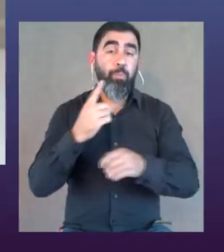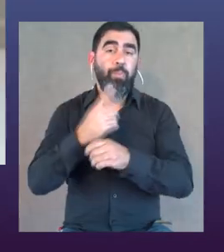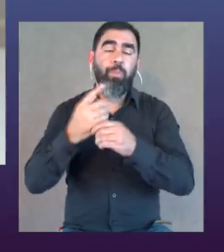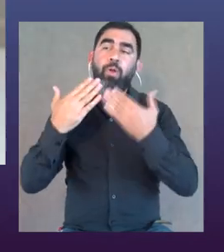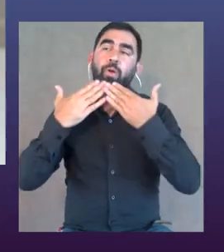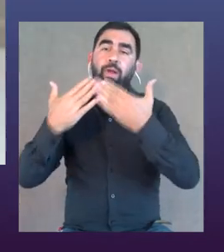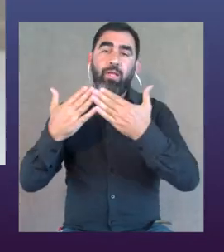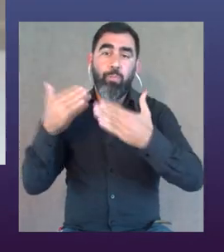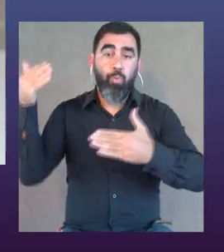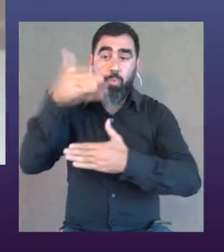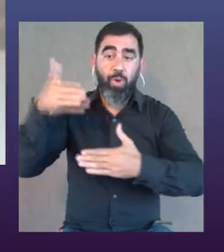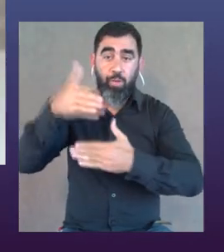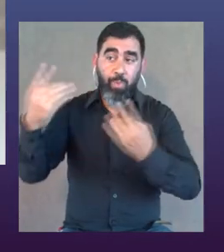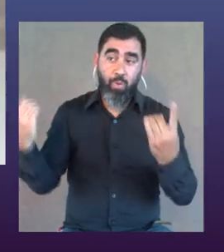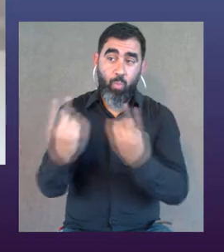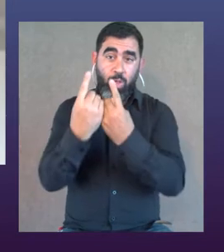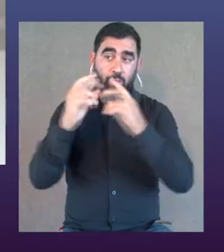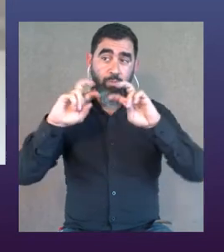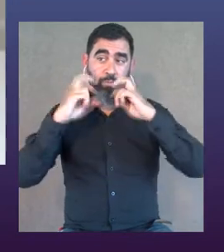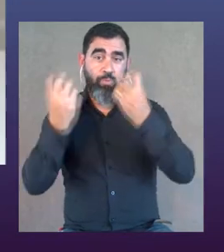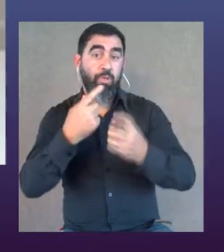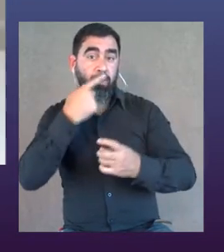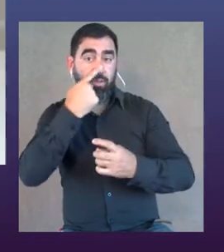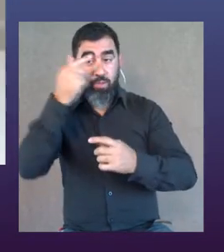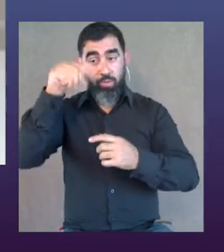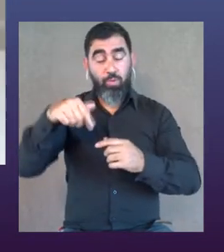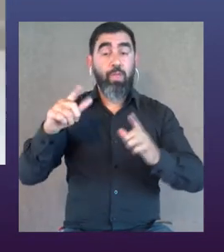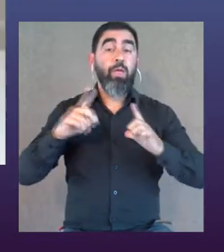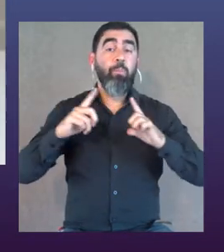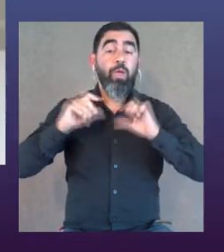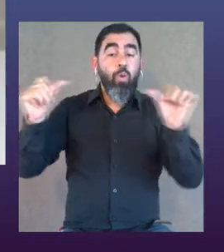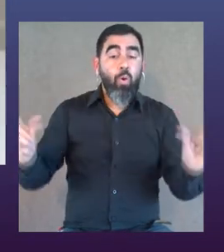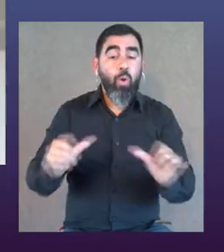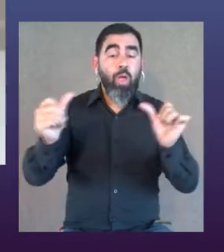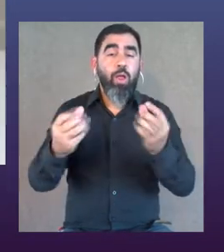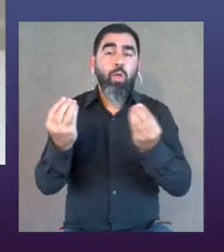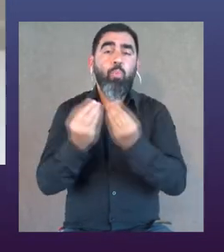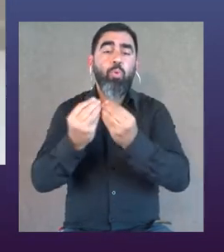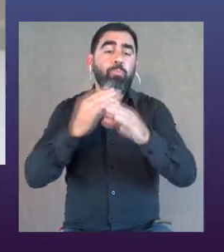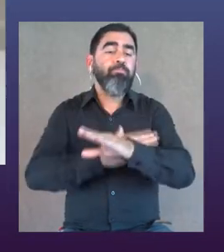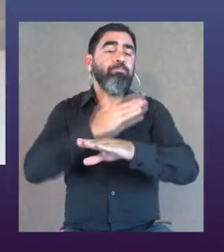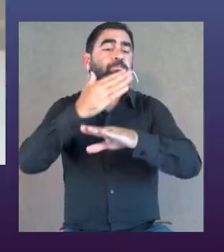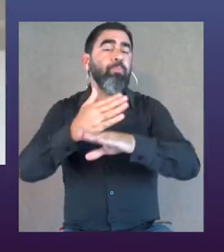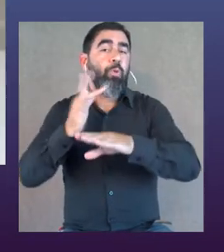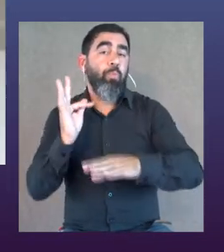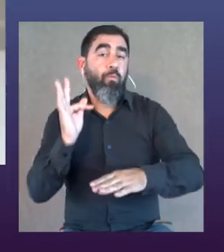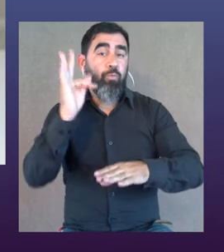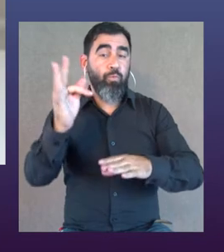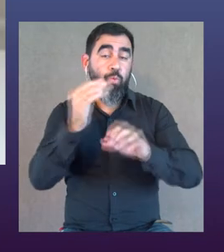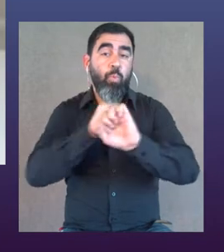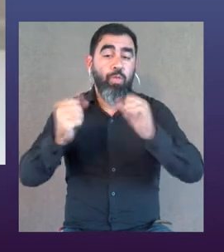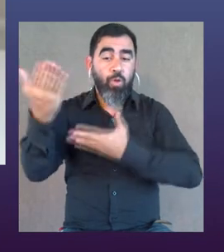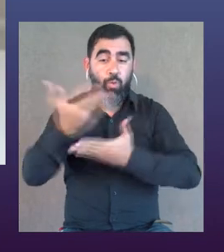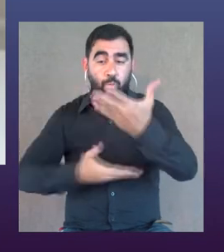Bueno, lo primero agradeceros la participación en este encuentro, que me parece súper interesante y que espero que genere ahí muchos frutos en el futuro